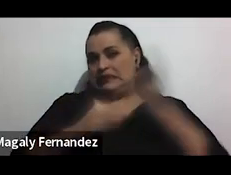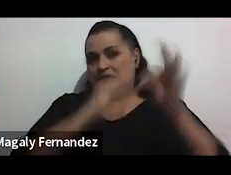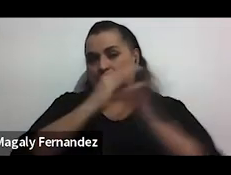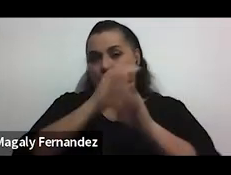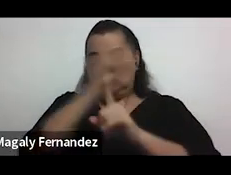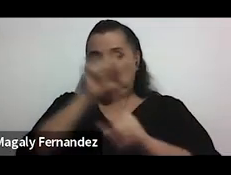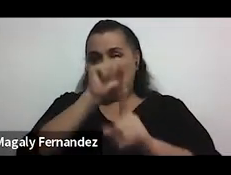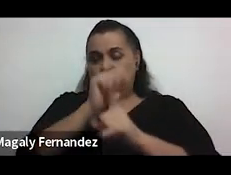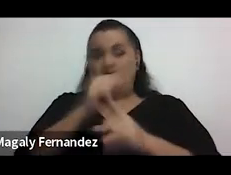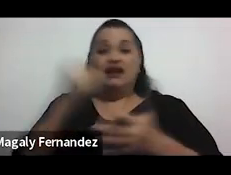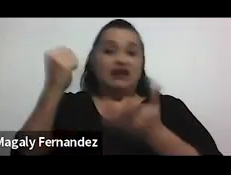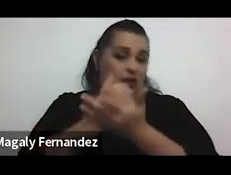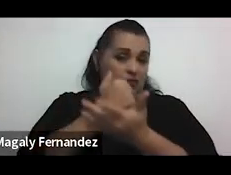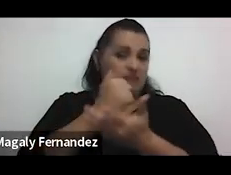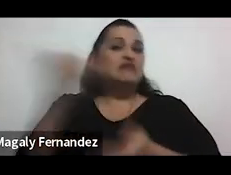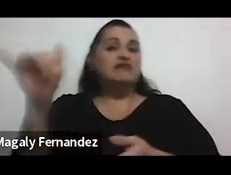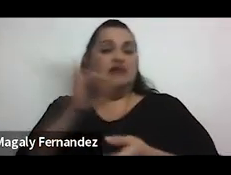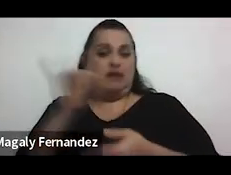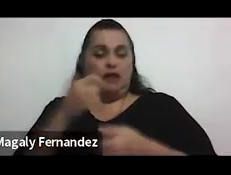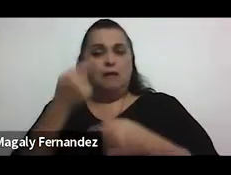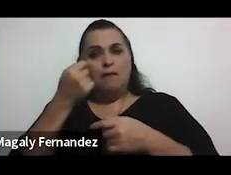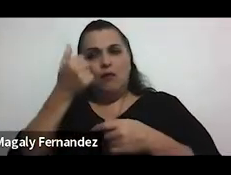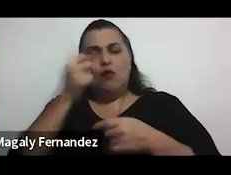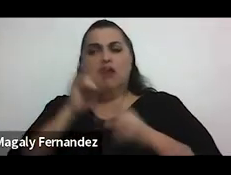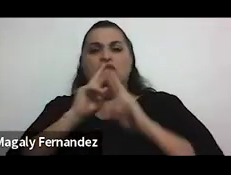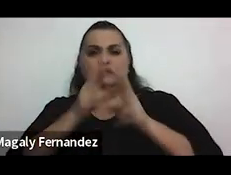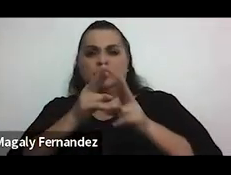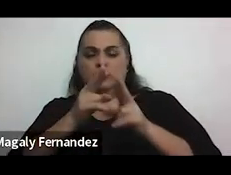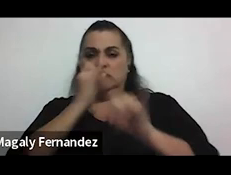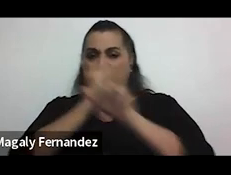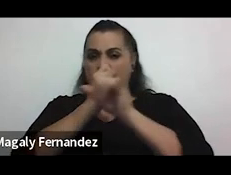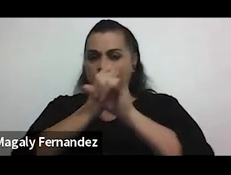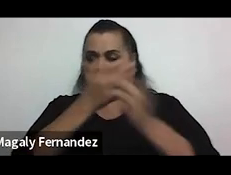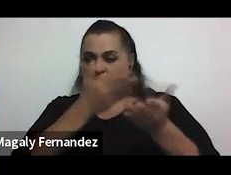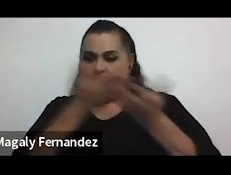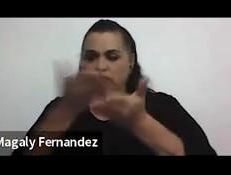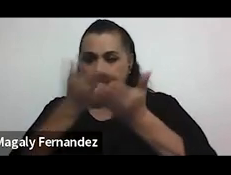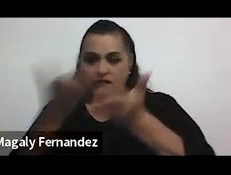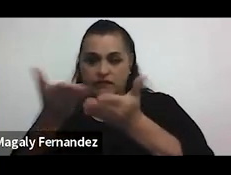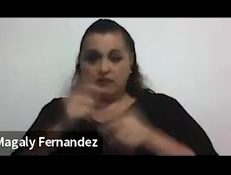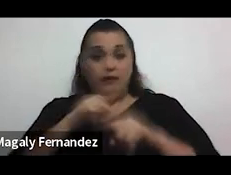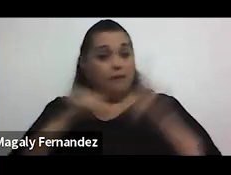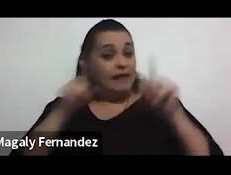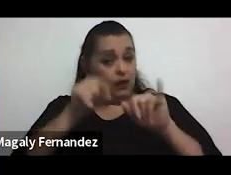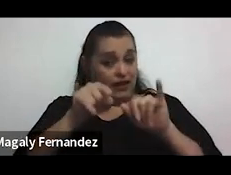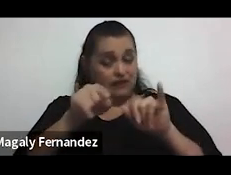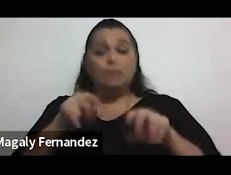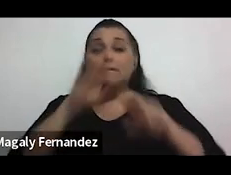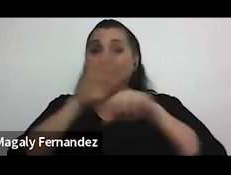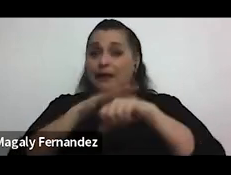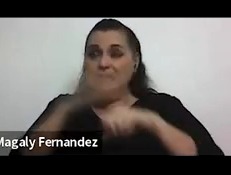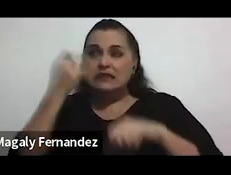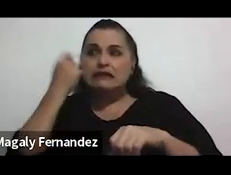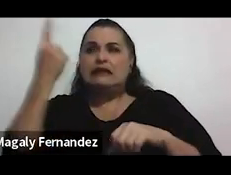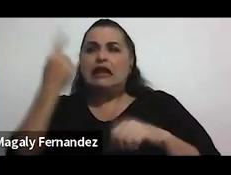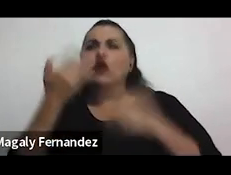y lamentable también la poca respuesta institucional que has recibido pero eso nos permite también comprender cómo a